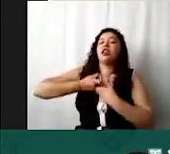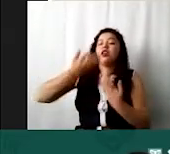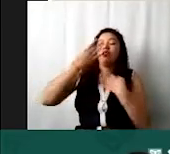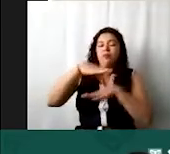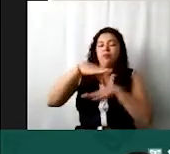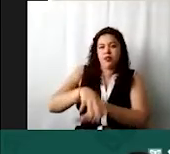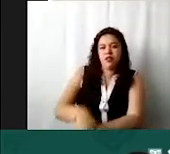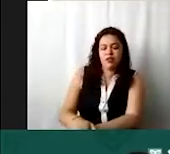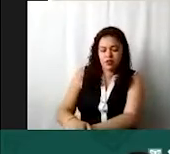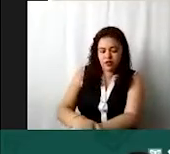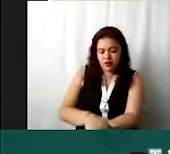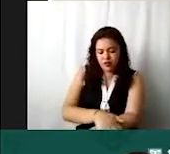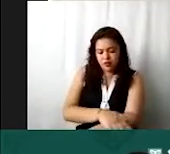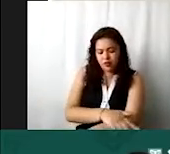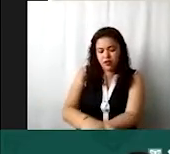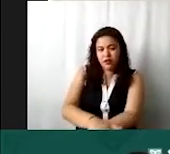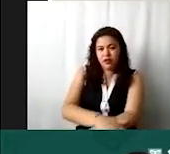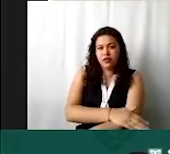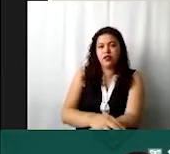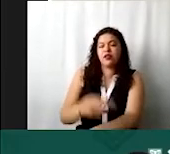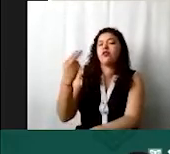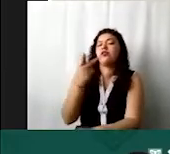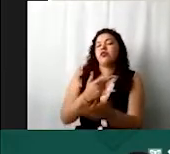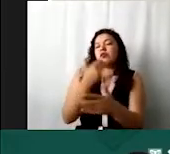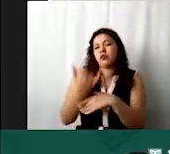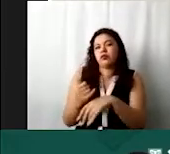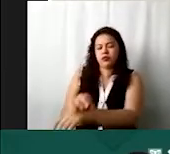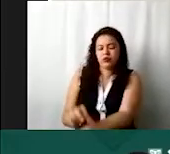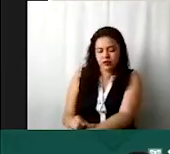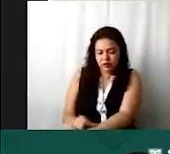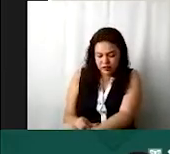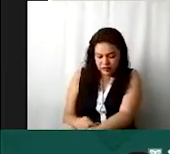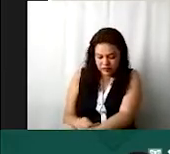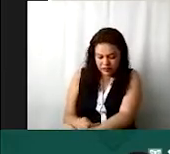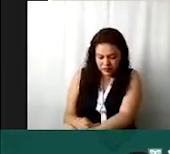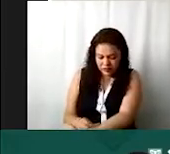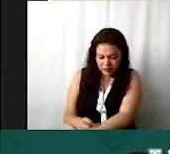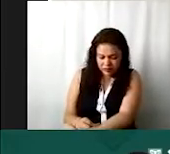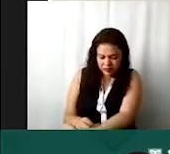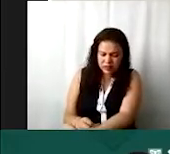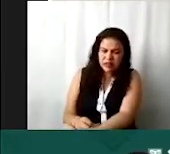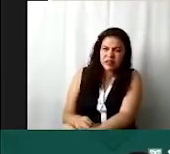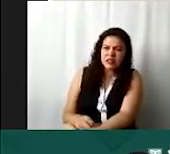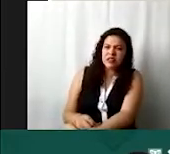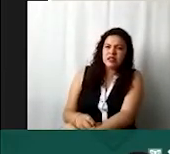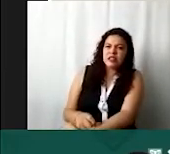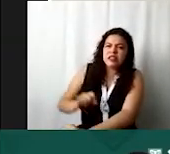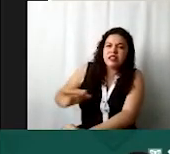seleccionar nombre del proyecto le ponemos intereses y guardamos.